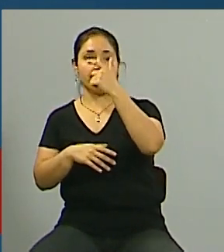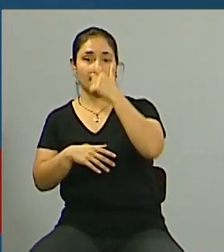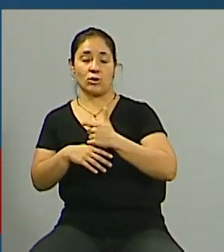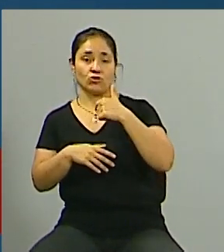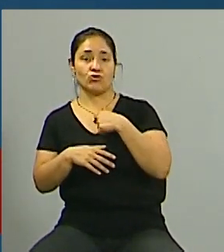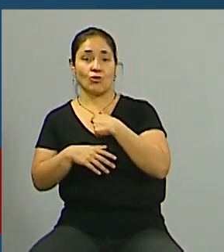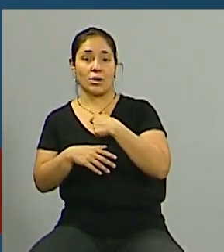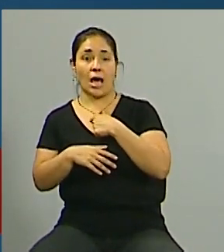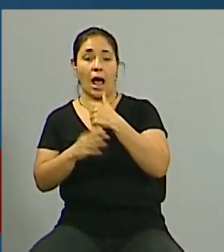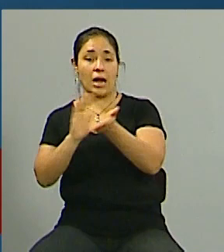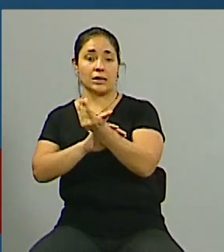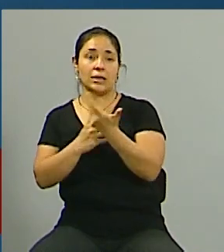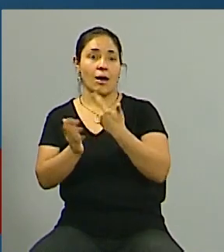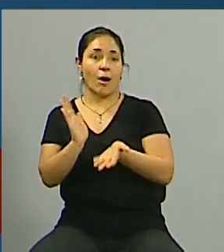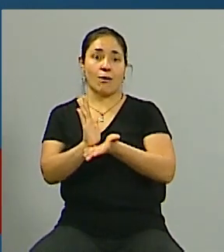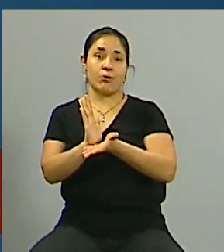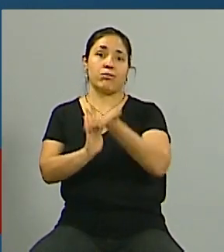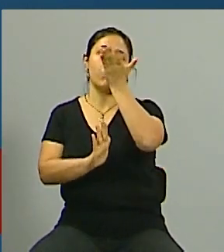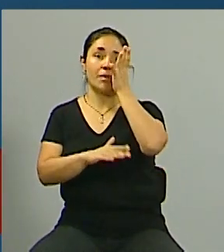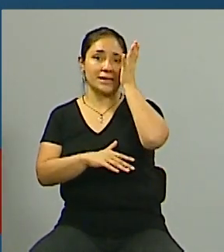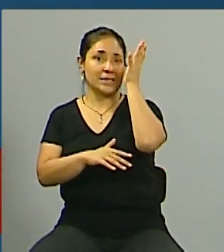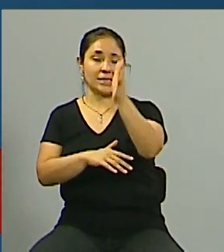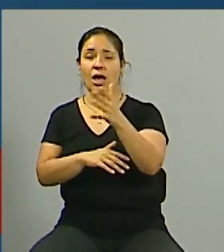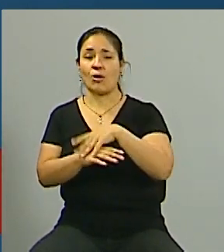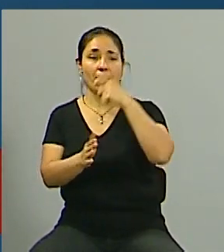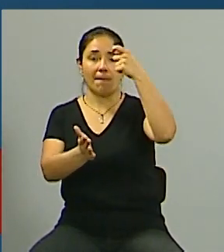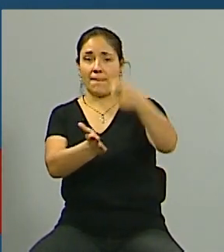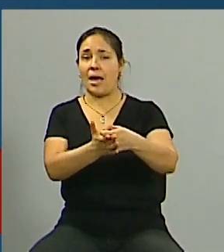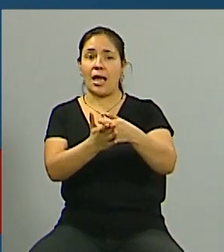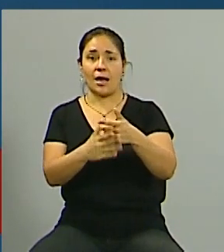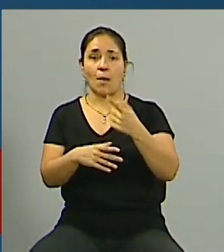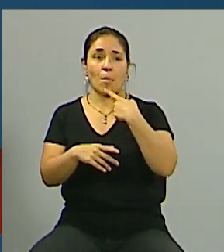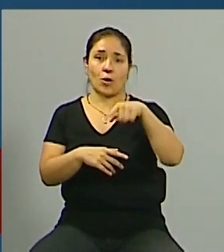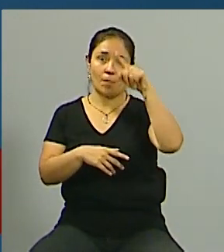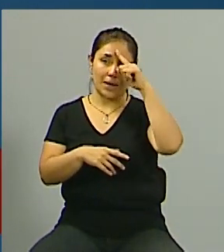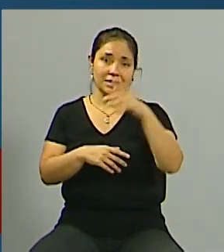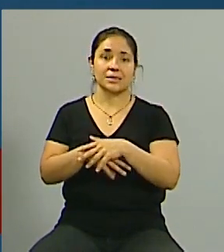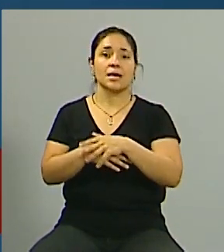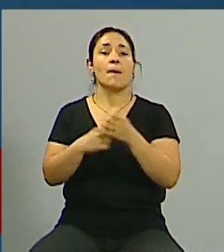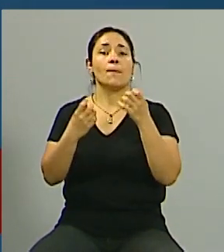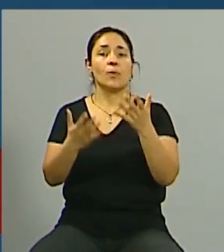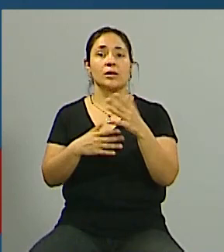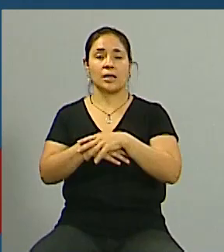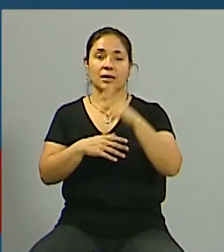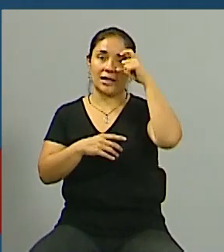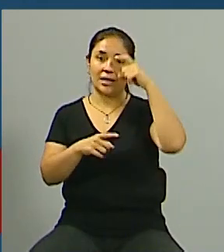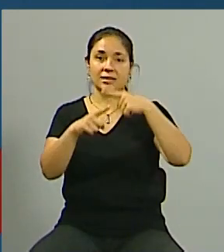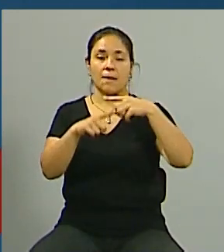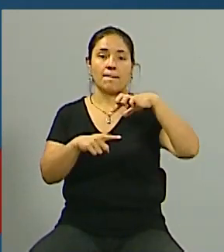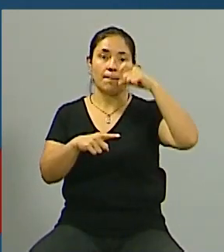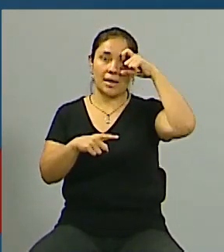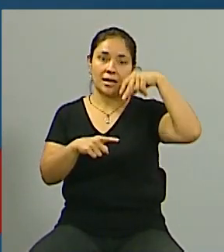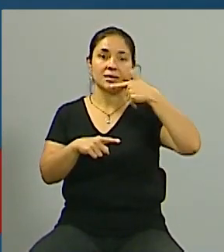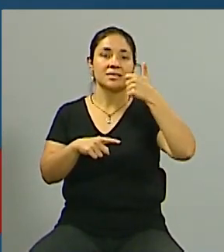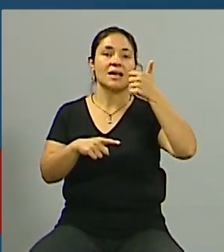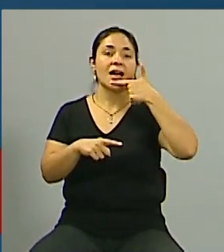incrementaba de una manera muy grande el monto que pagaban mensualmente porque si bien es cierto que las expensas no forman parte